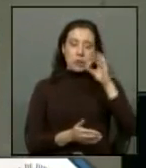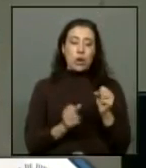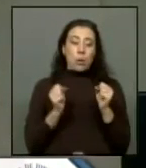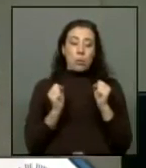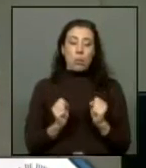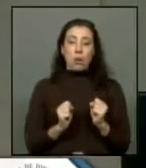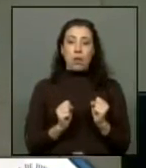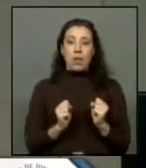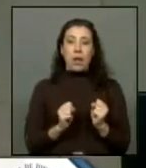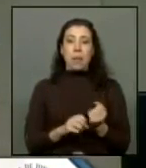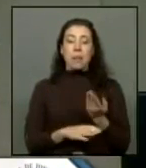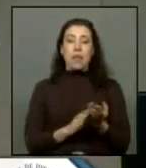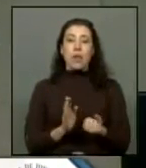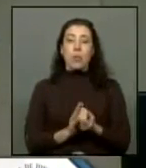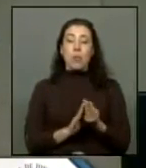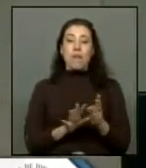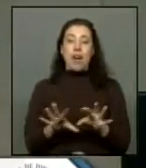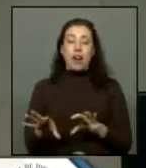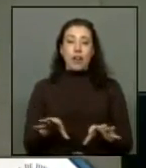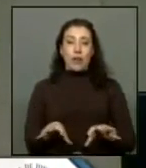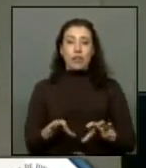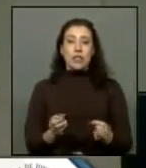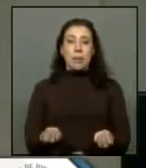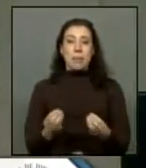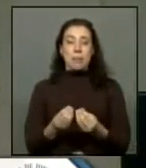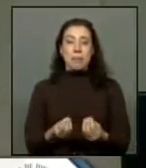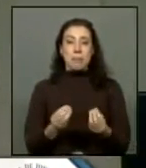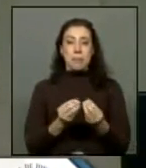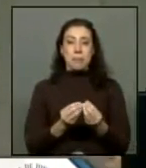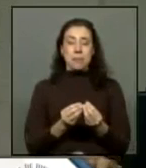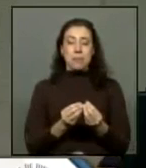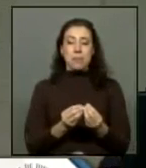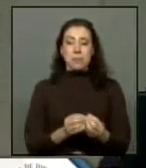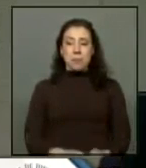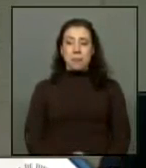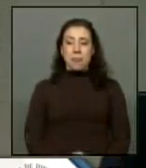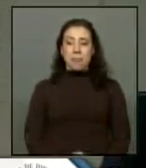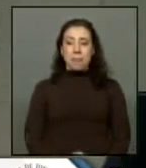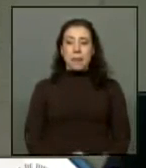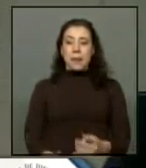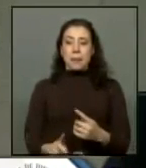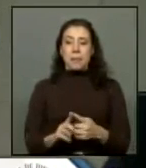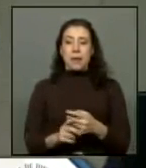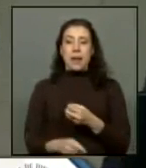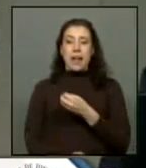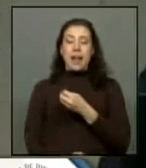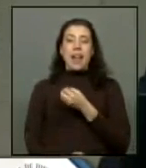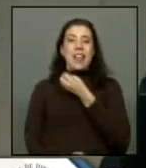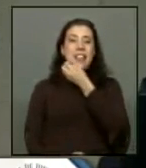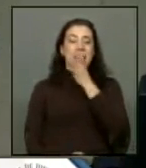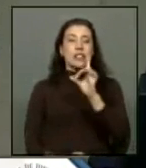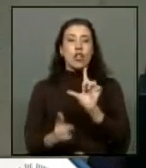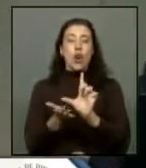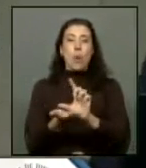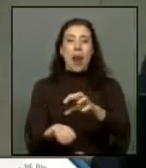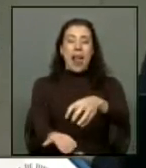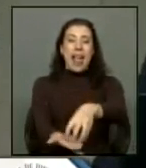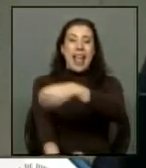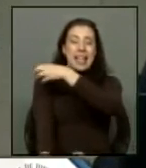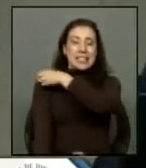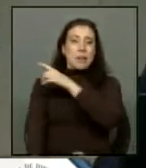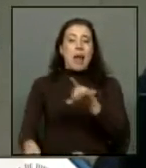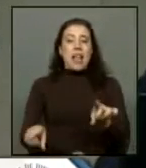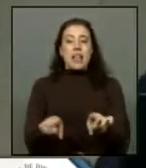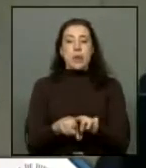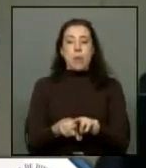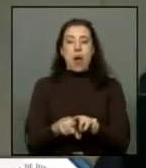pueda optar a nuevos recursos y recursos adicionales. Uno, mediante la declaración de zona extrema, así como se hizo